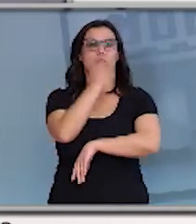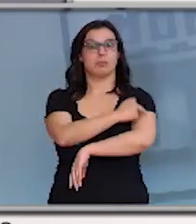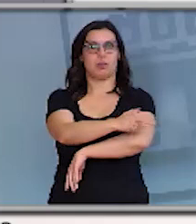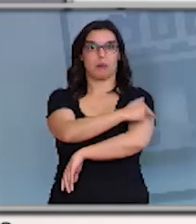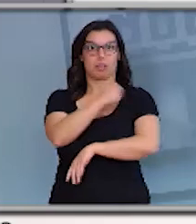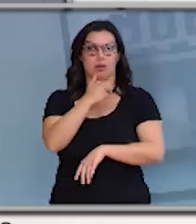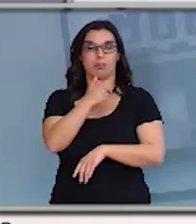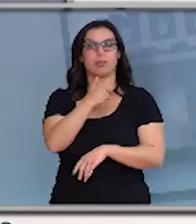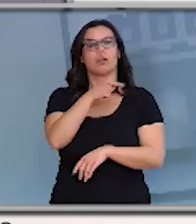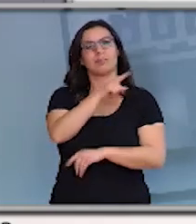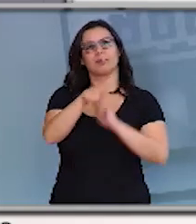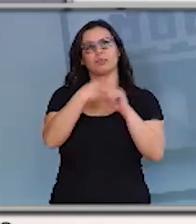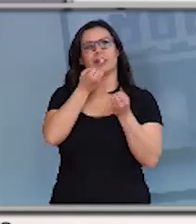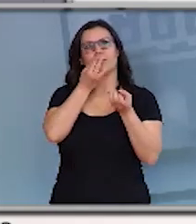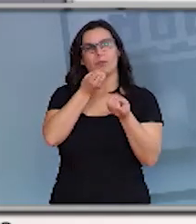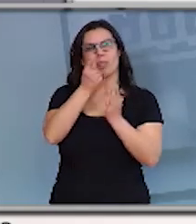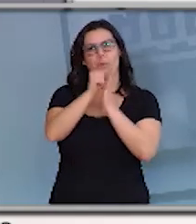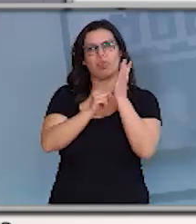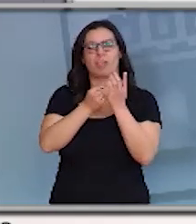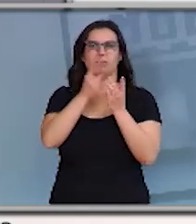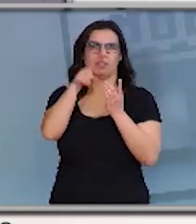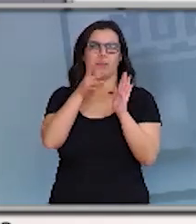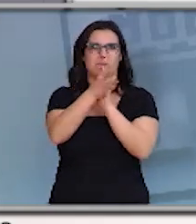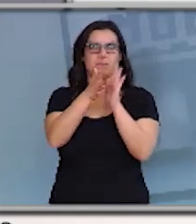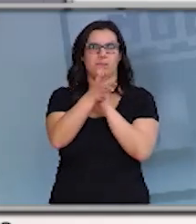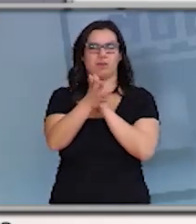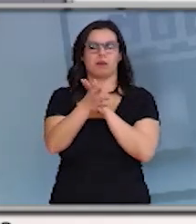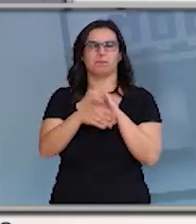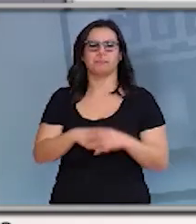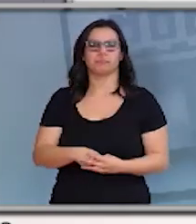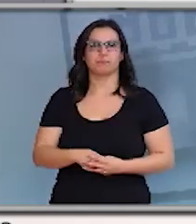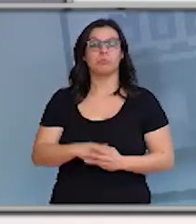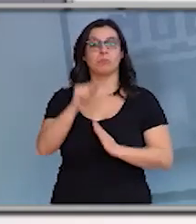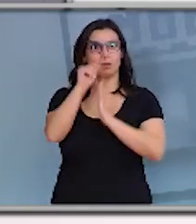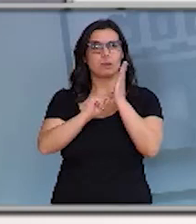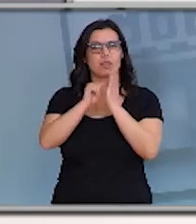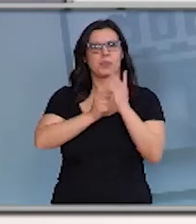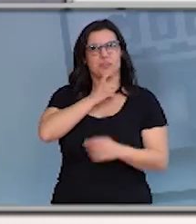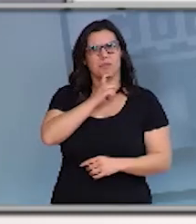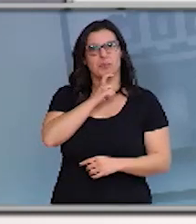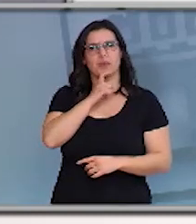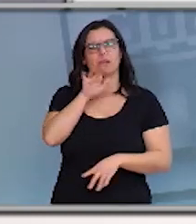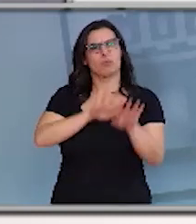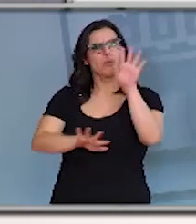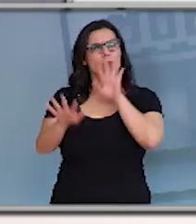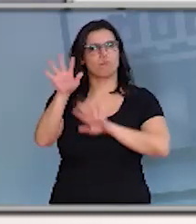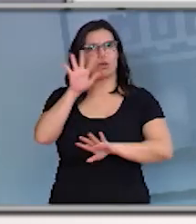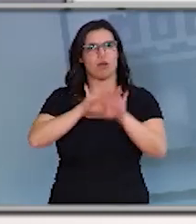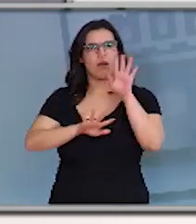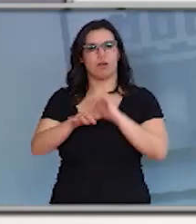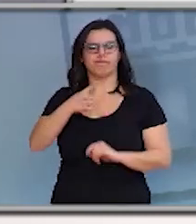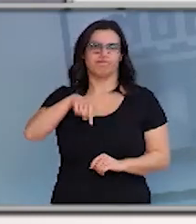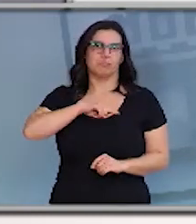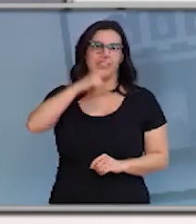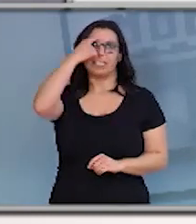algunhas informaciones e medidas. Son medidas complejas e difíciles. Sabemos as